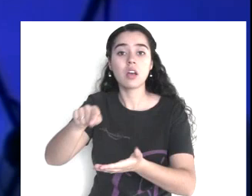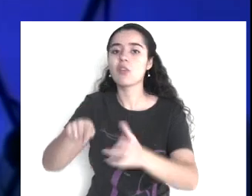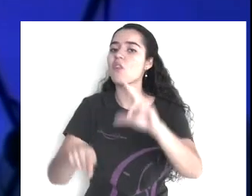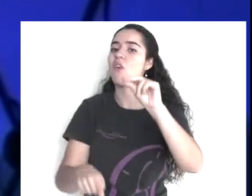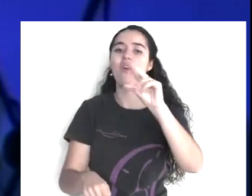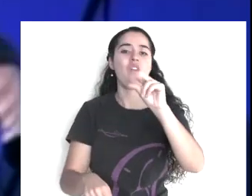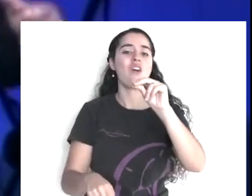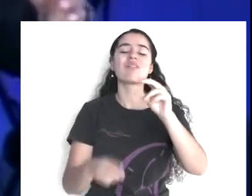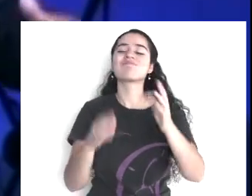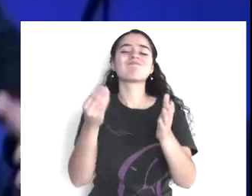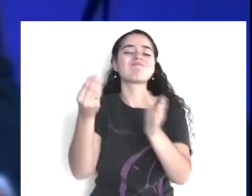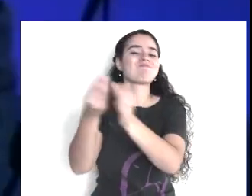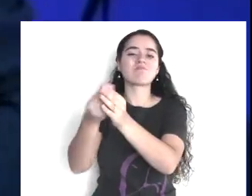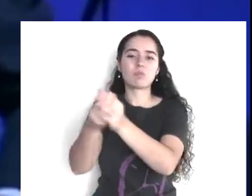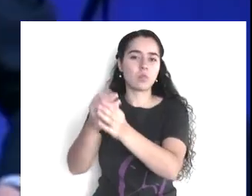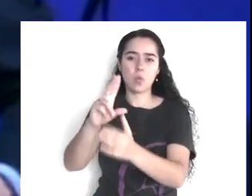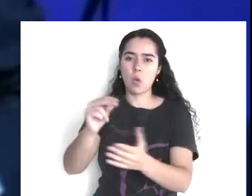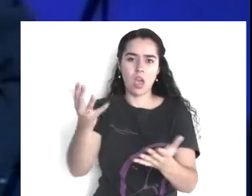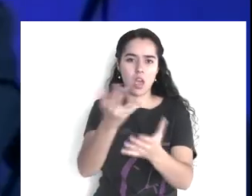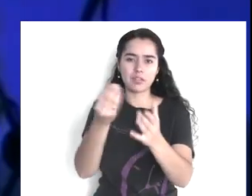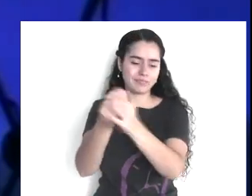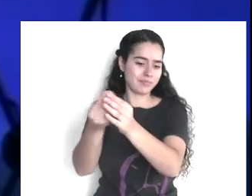o tuyú, como quieran,